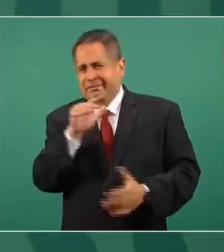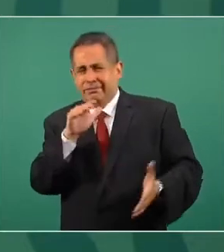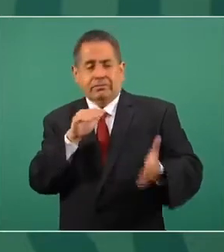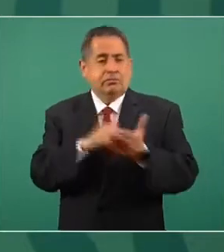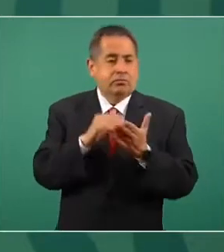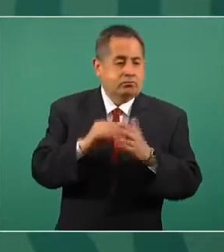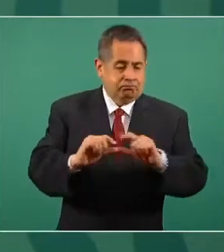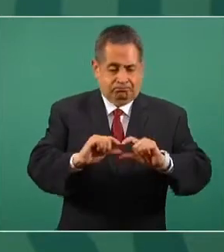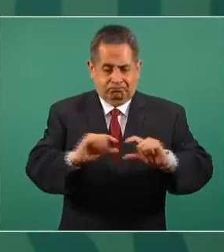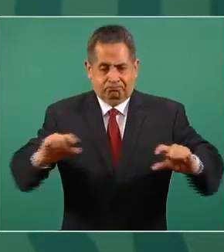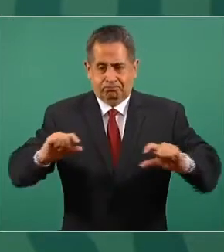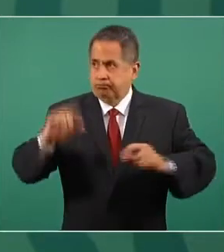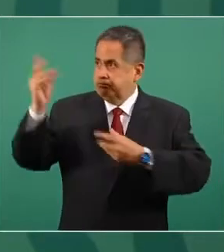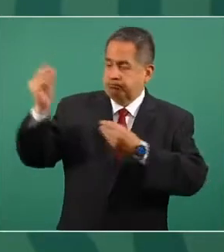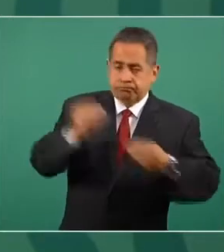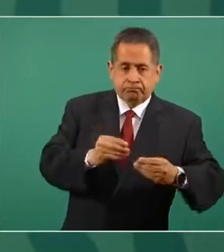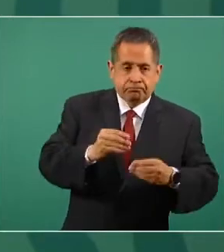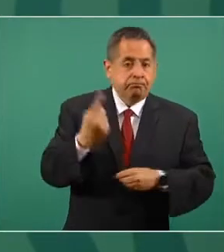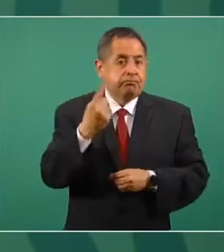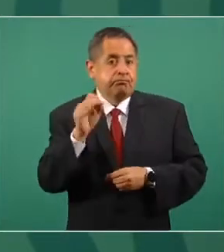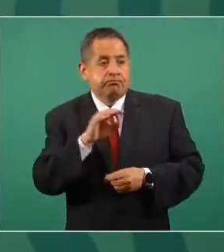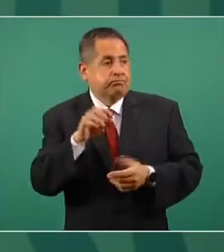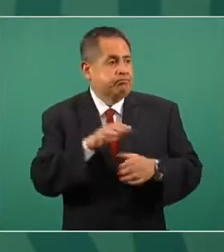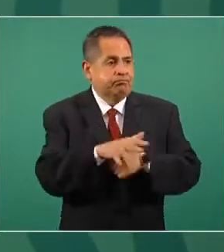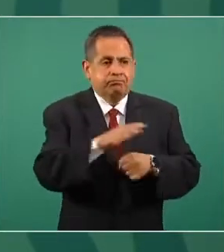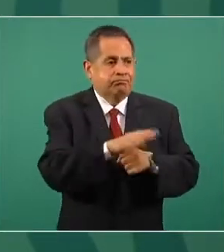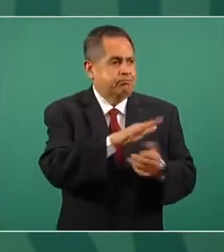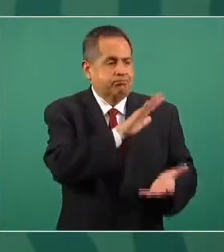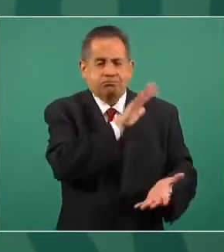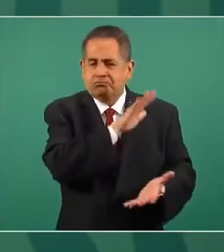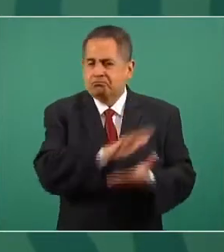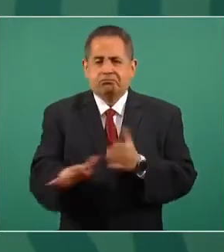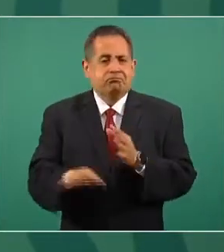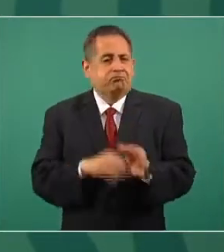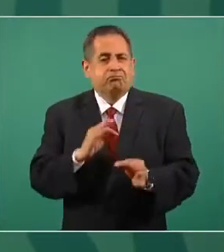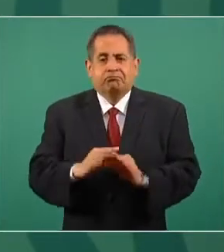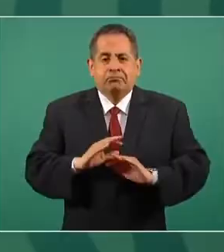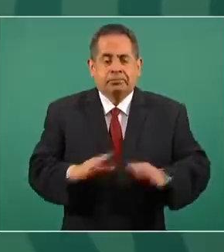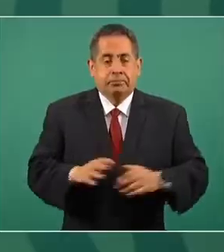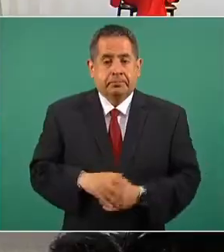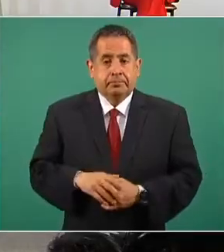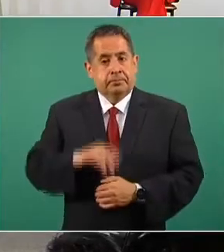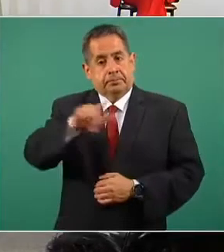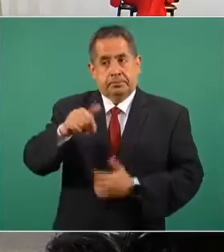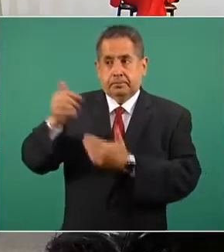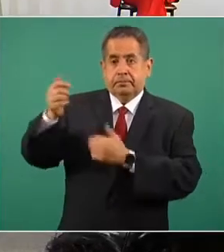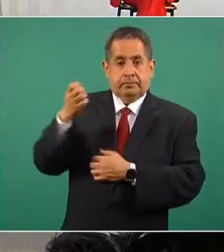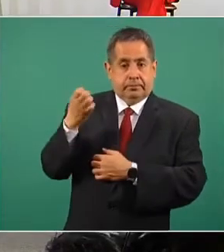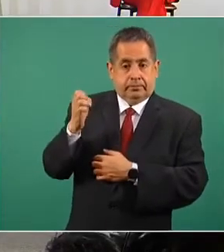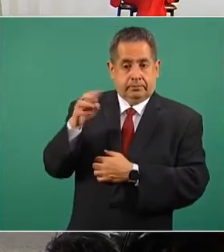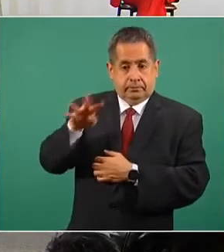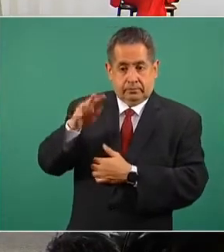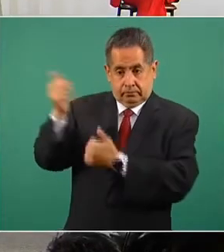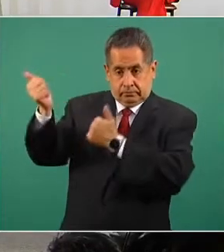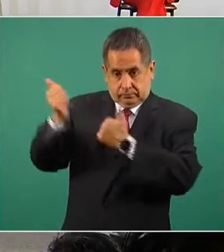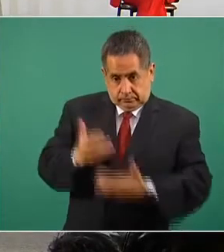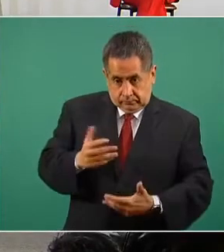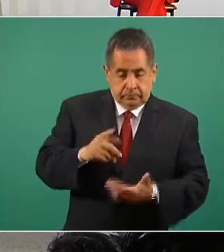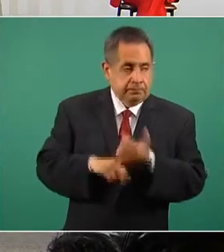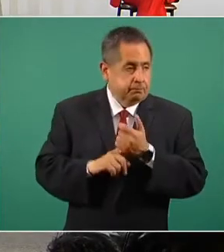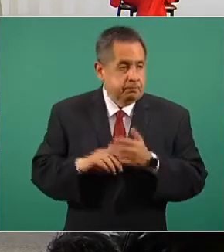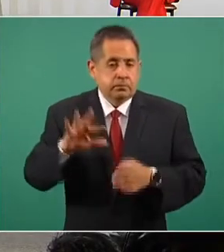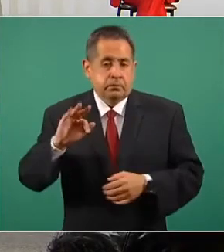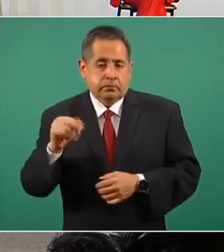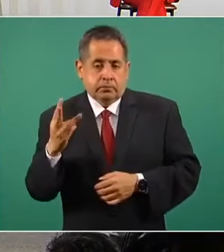el 100 por ciento ya han sido aplicadas. De las que arribaron a nuestro país el 19 de enero, el 43 por ciento